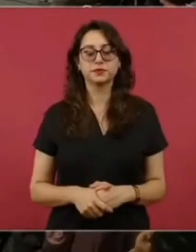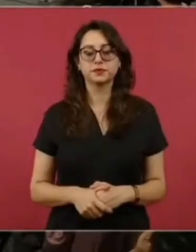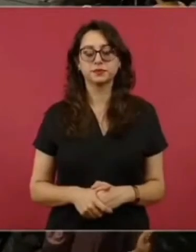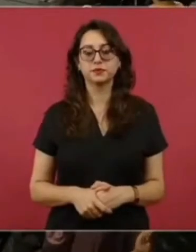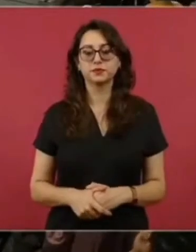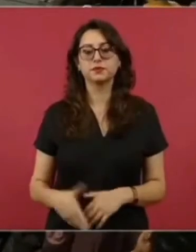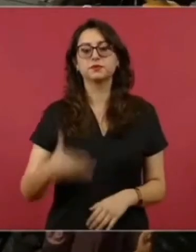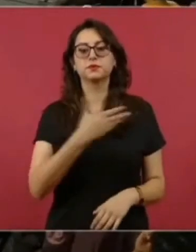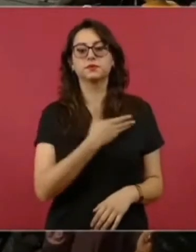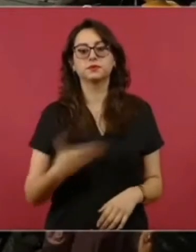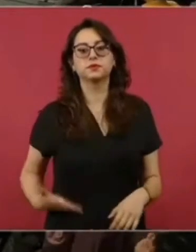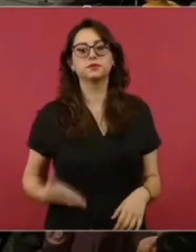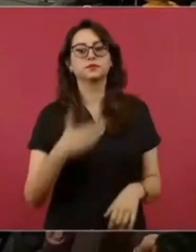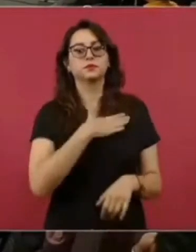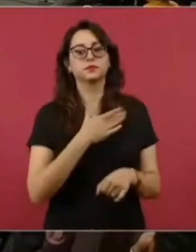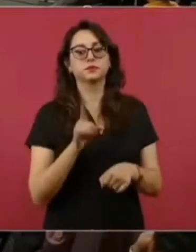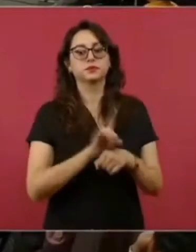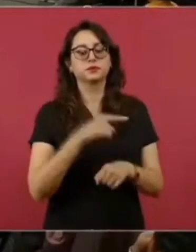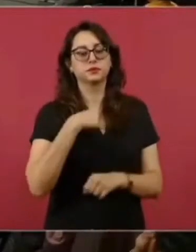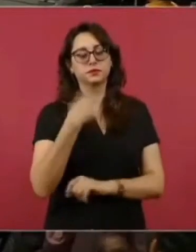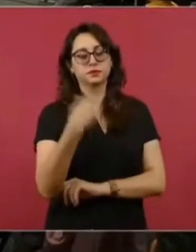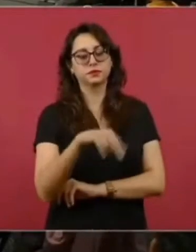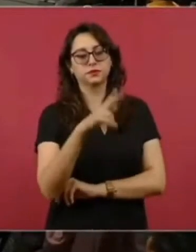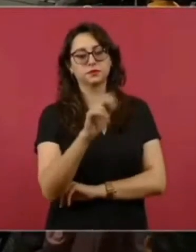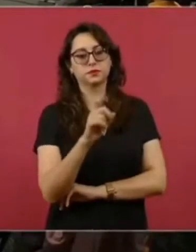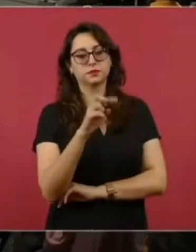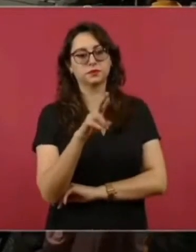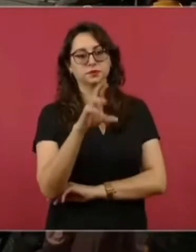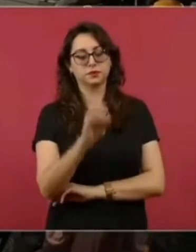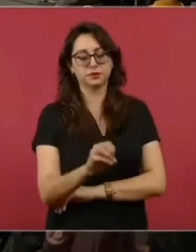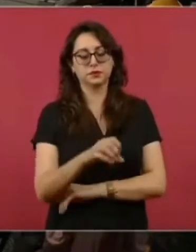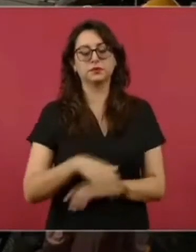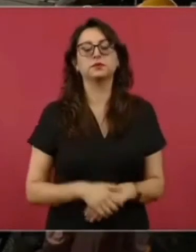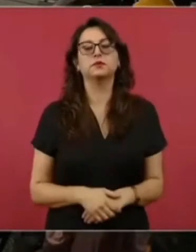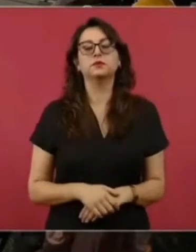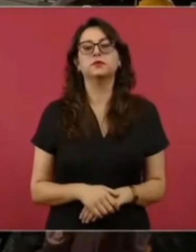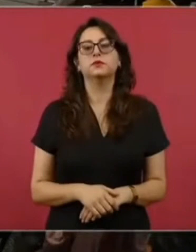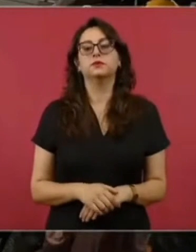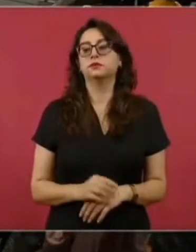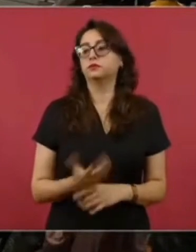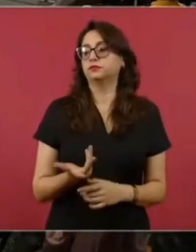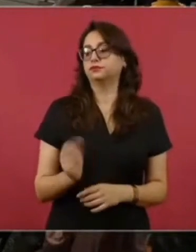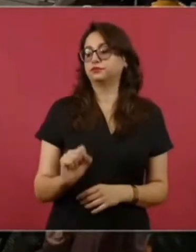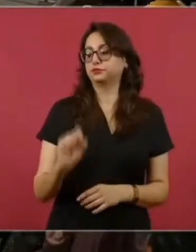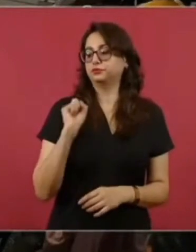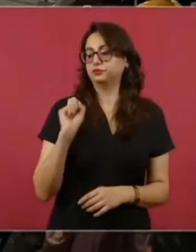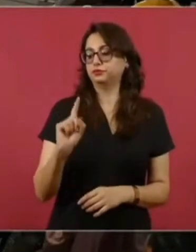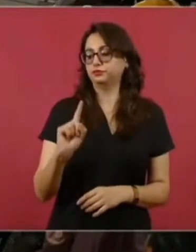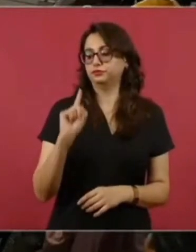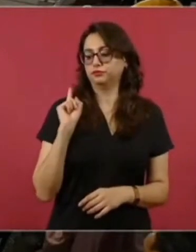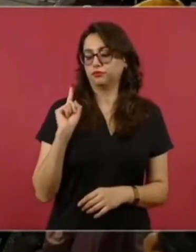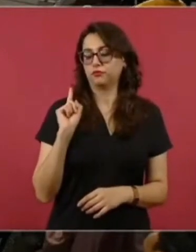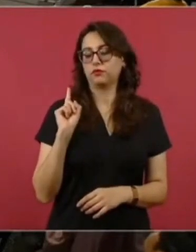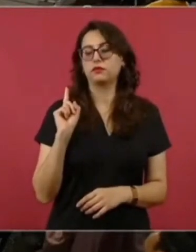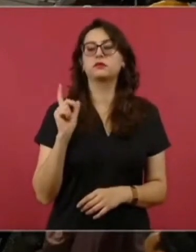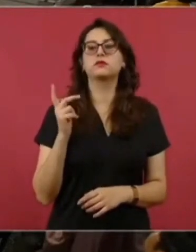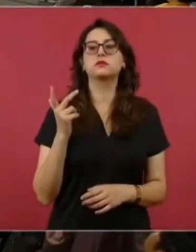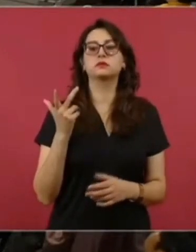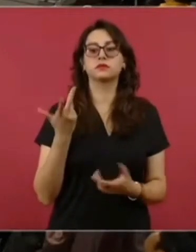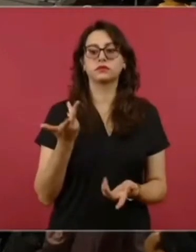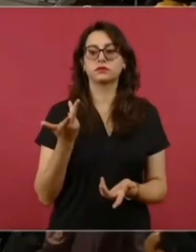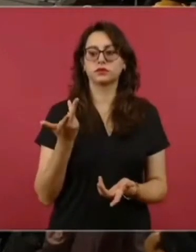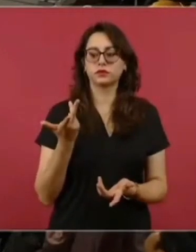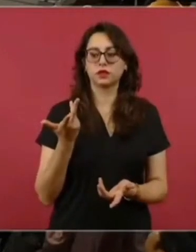Buenos días, Pedro Villaca en el Película Universal. Presidente, pregúntale, este fin de semana se cumplieron dos meses de la tragedia en la